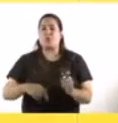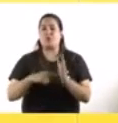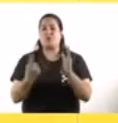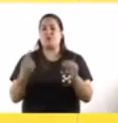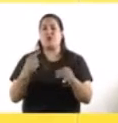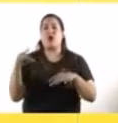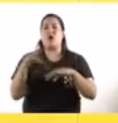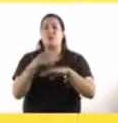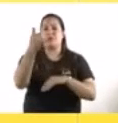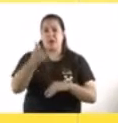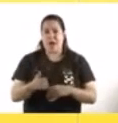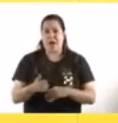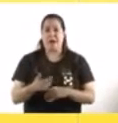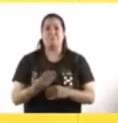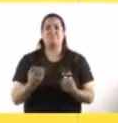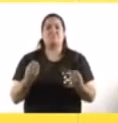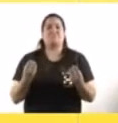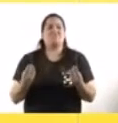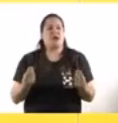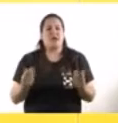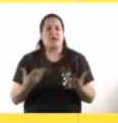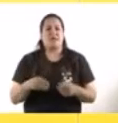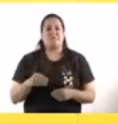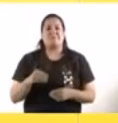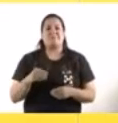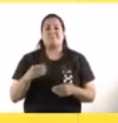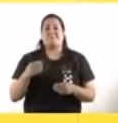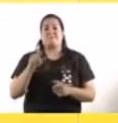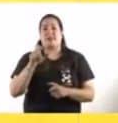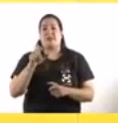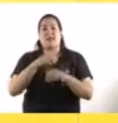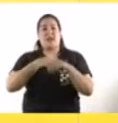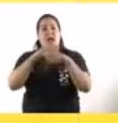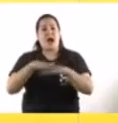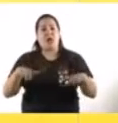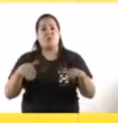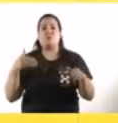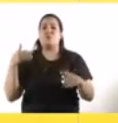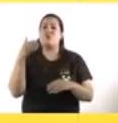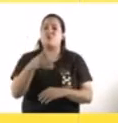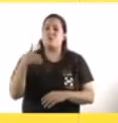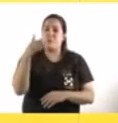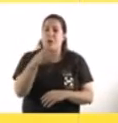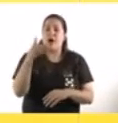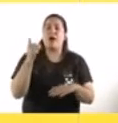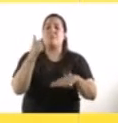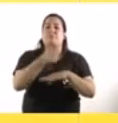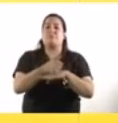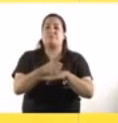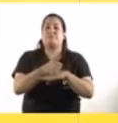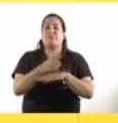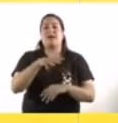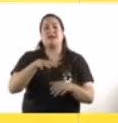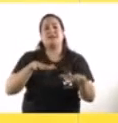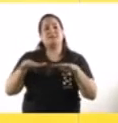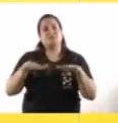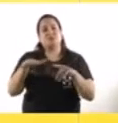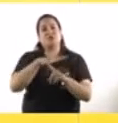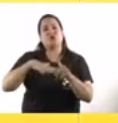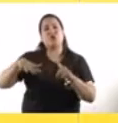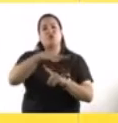para poder garantizar la máxima presencialidad posible, siempre en un esquema de cuidado y analizando las condiciones